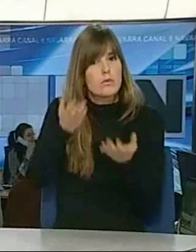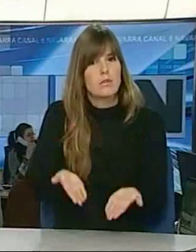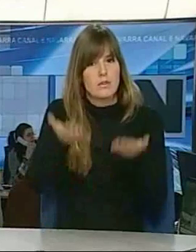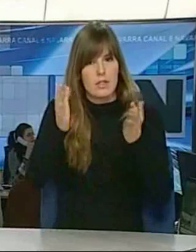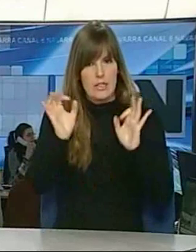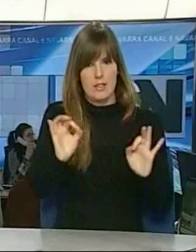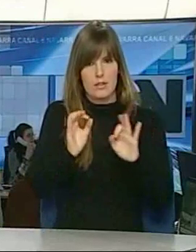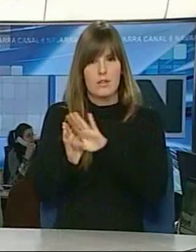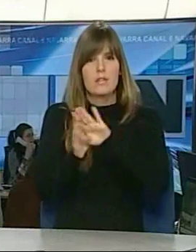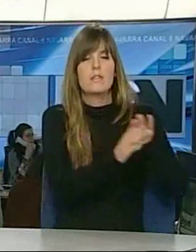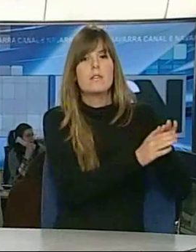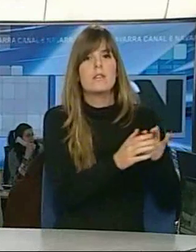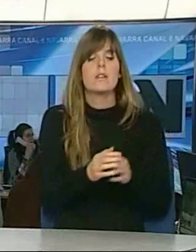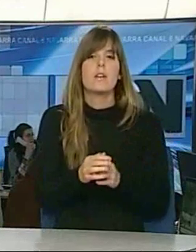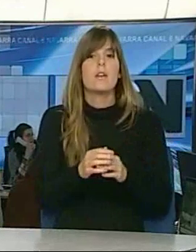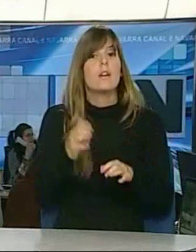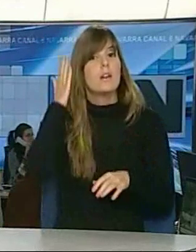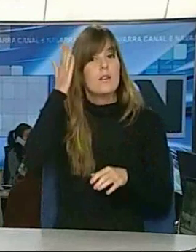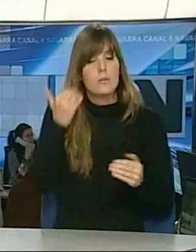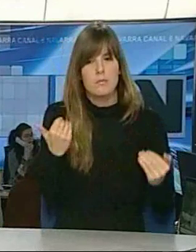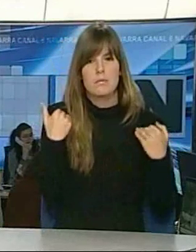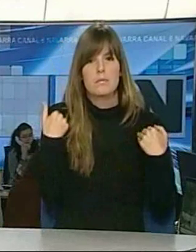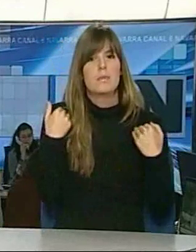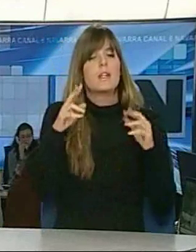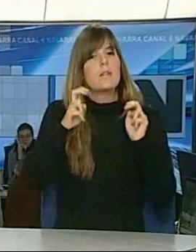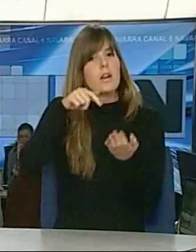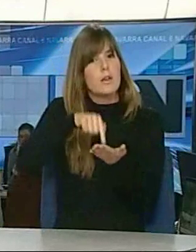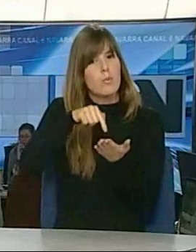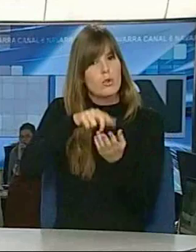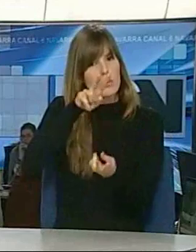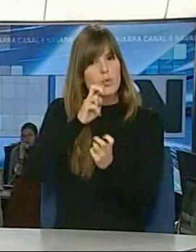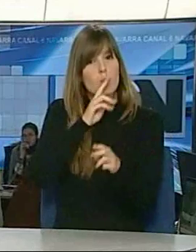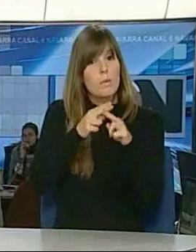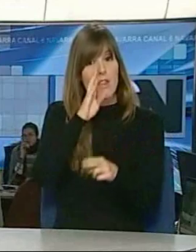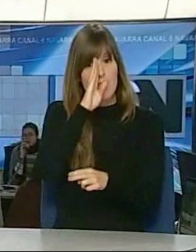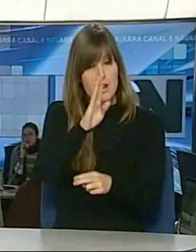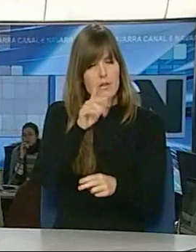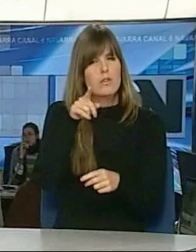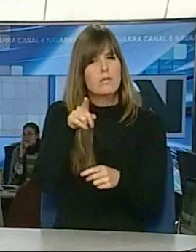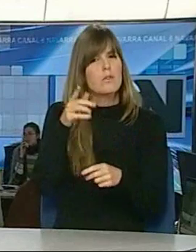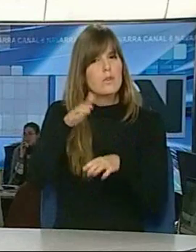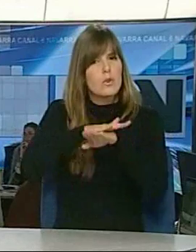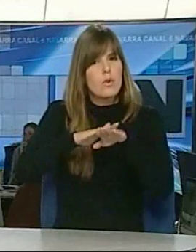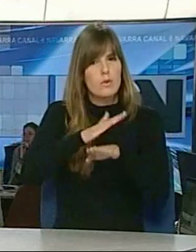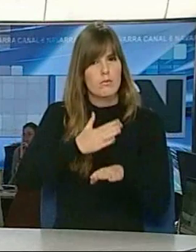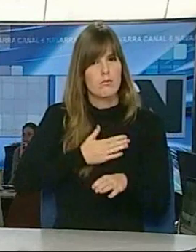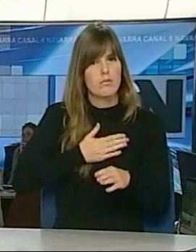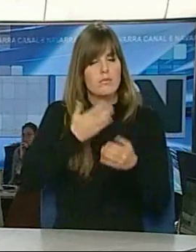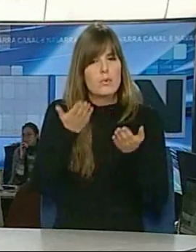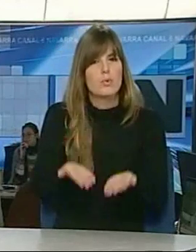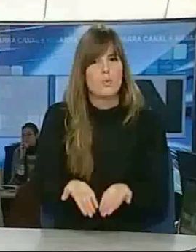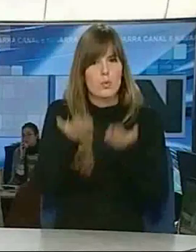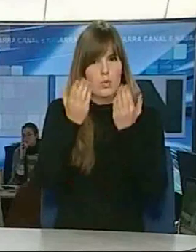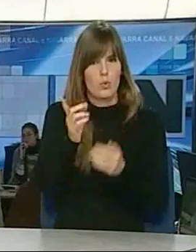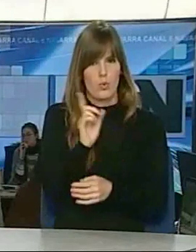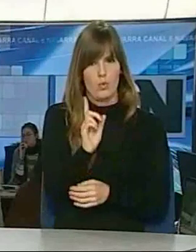que tiene competencia Navarra, que son los directos, este gobierno no tiene intención de subir aquellos por los que